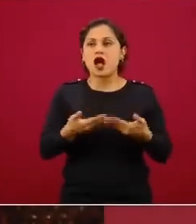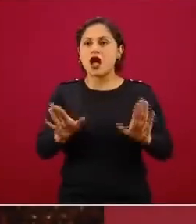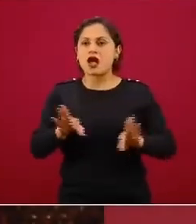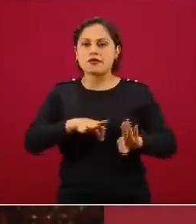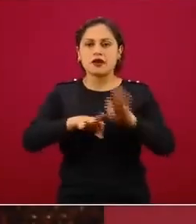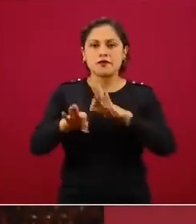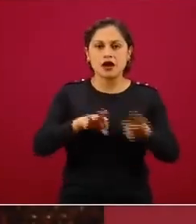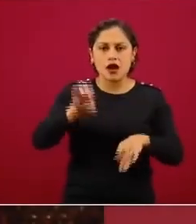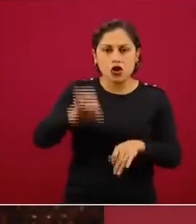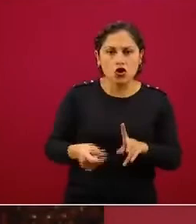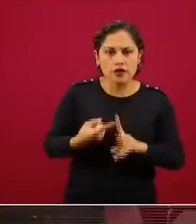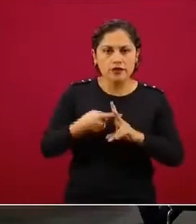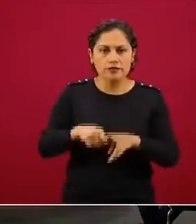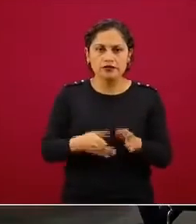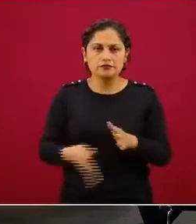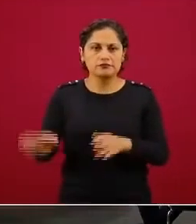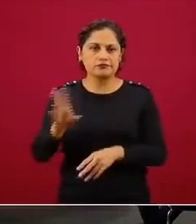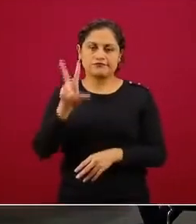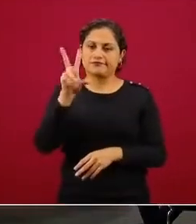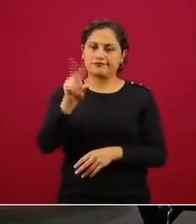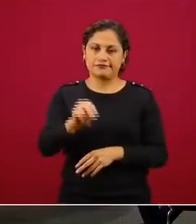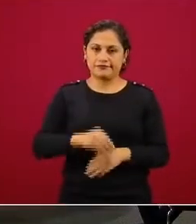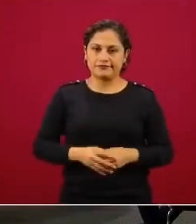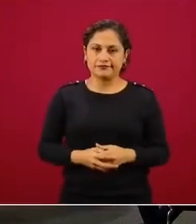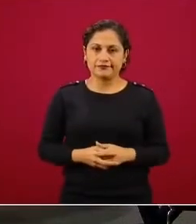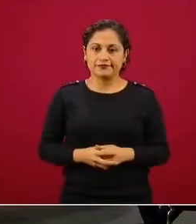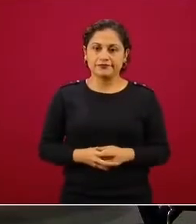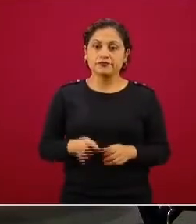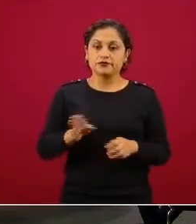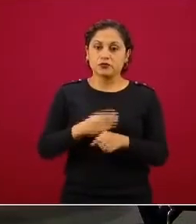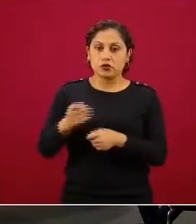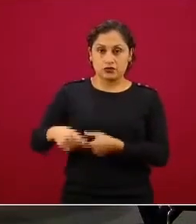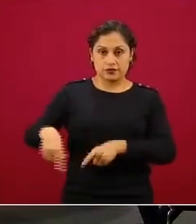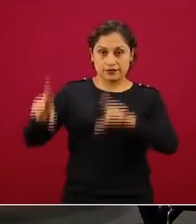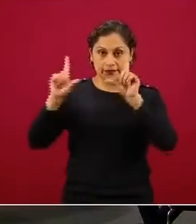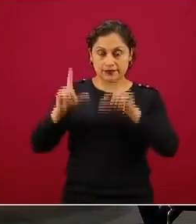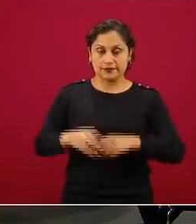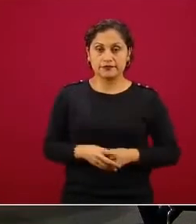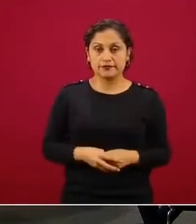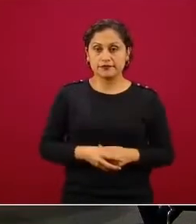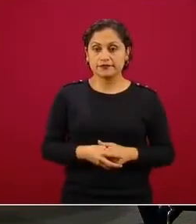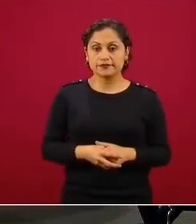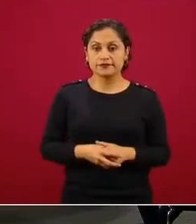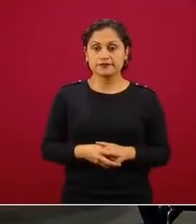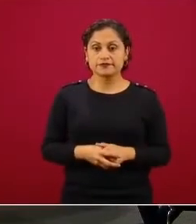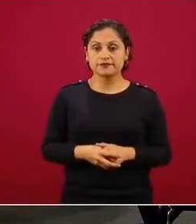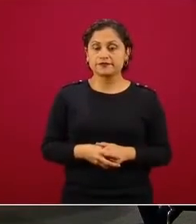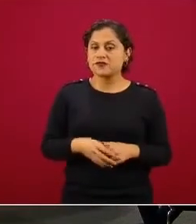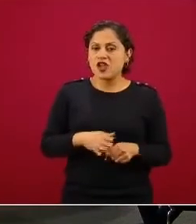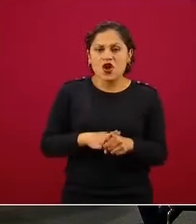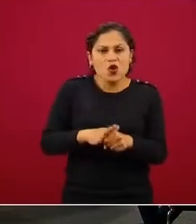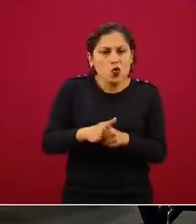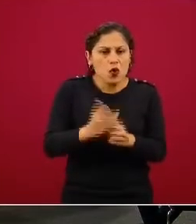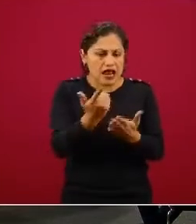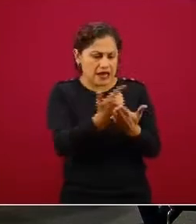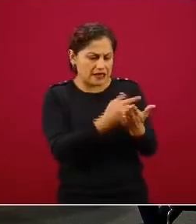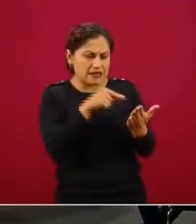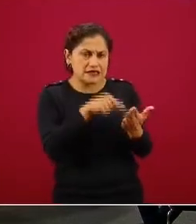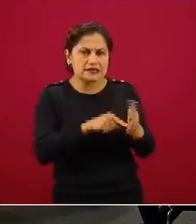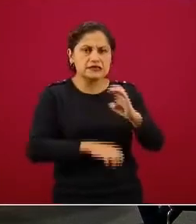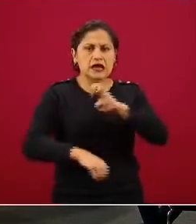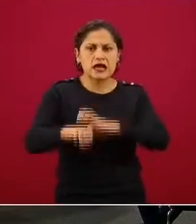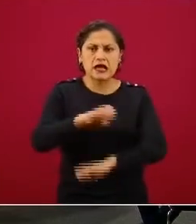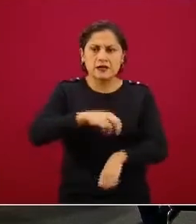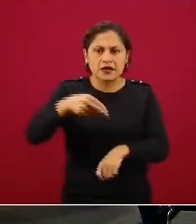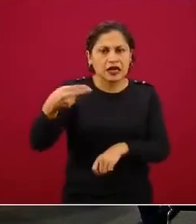partir del día de hoy. En ese sentido, si pueden pasar a la siguiente, cuáles son las empresas esenciales, para que